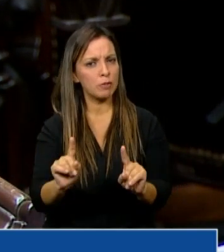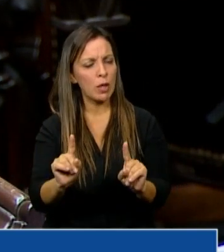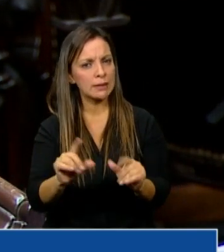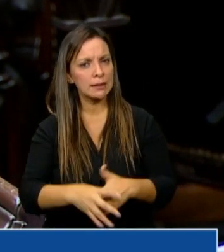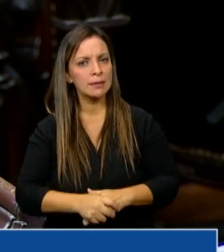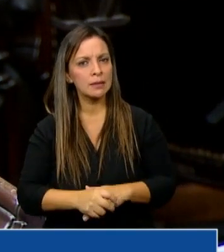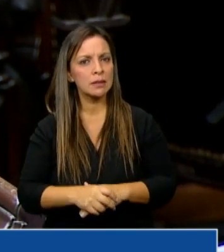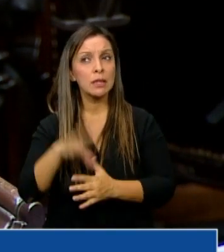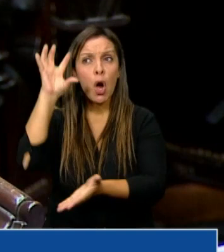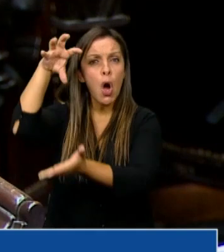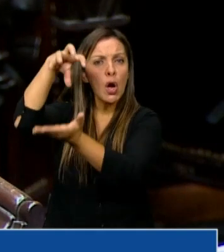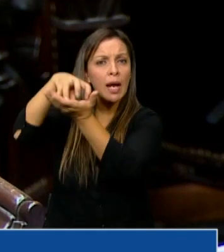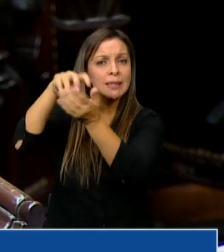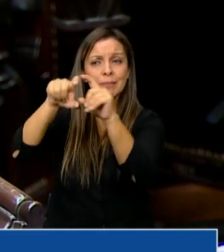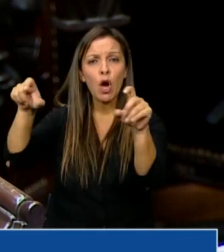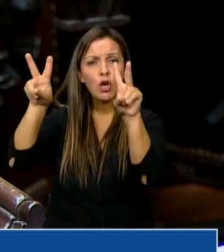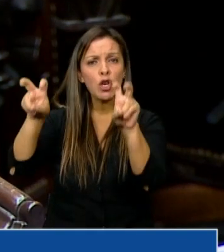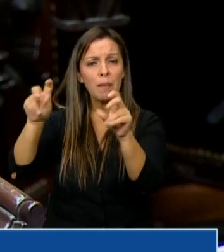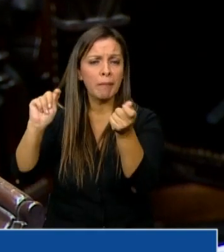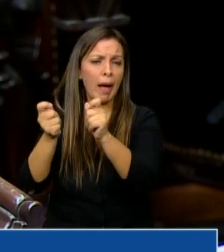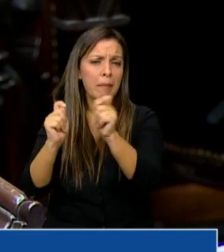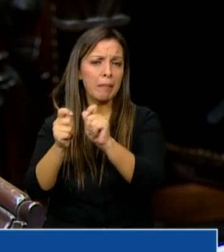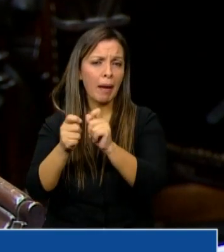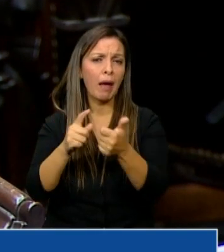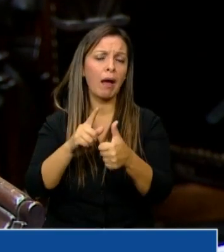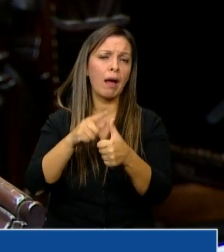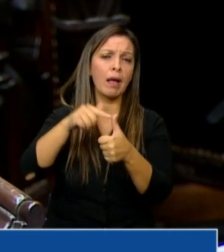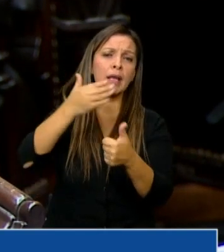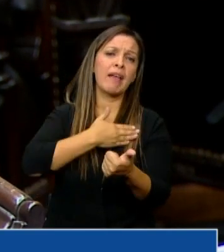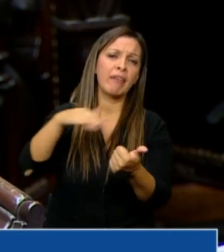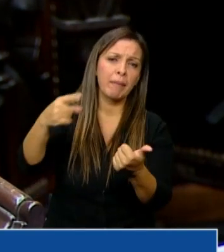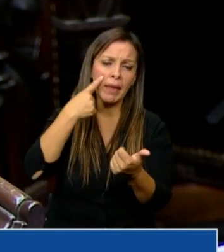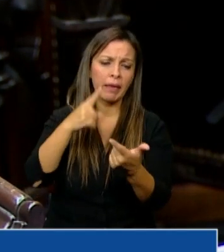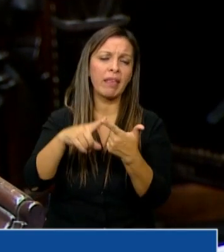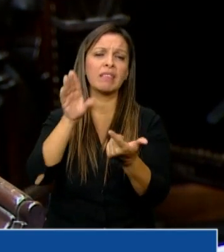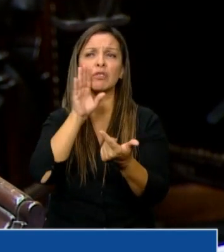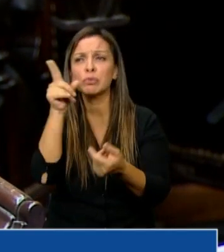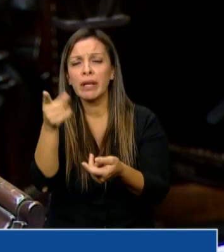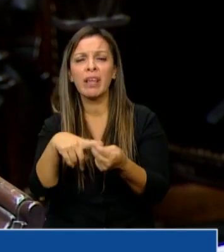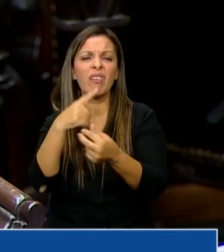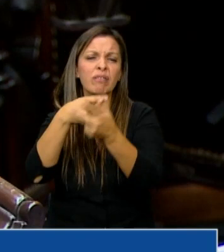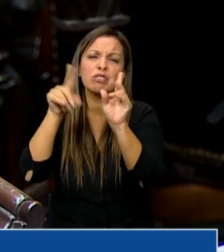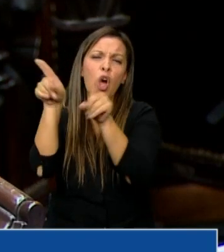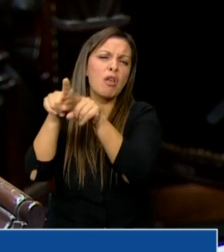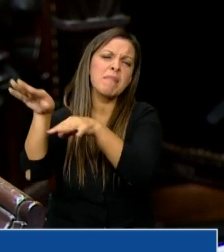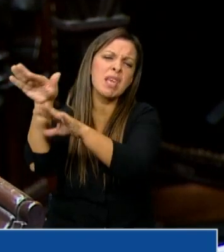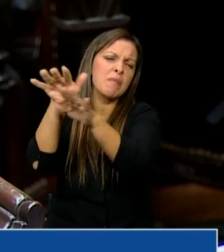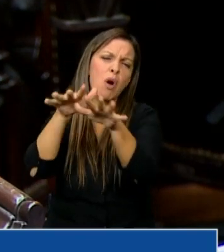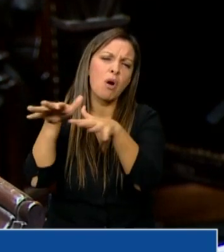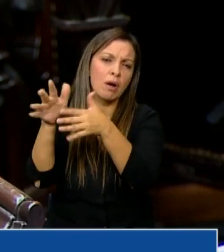Un organismo que cambia de nombre, Gafi, Fondo Monetario Internacional, Estados Unidos, ya sabemos qué vienen a ser.